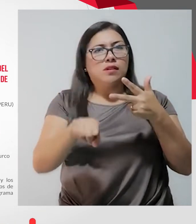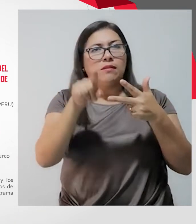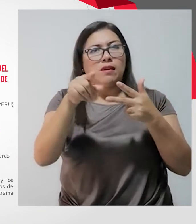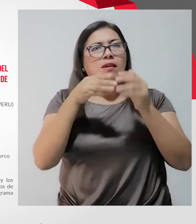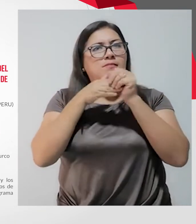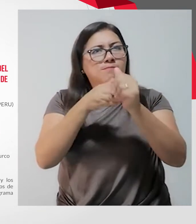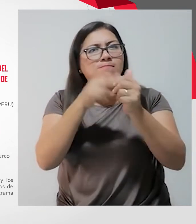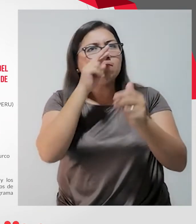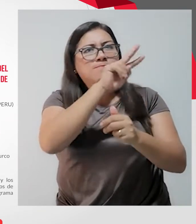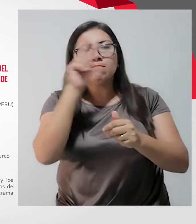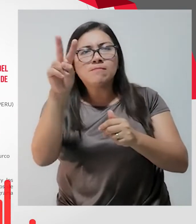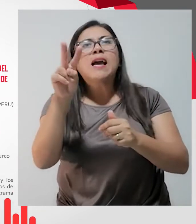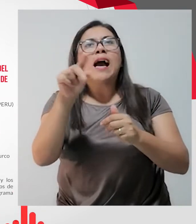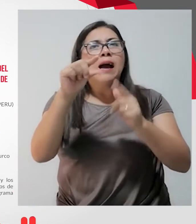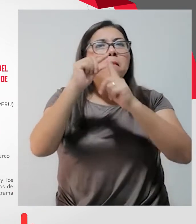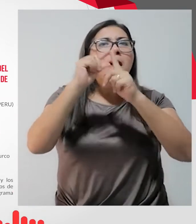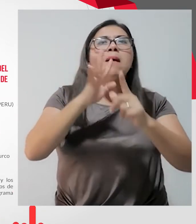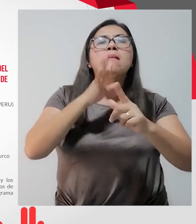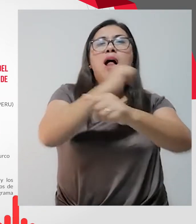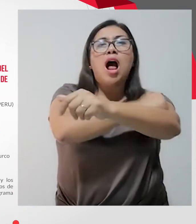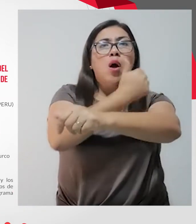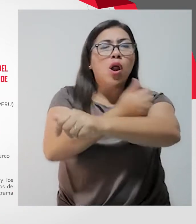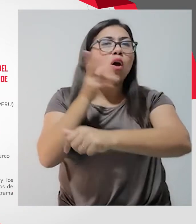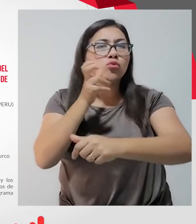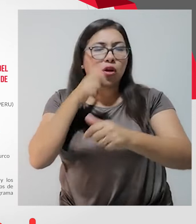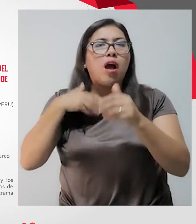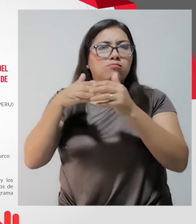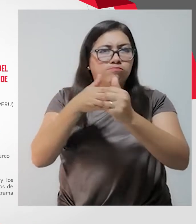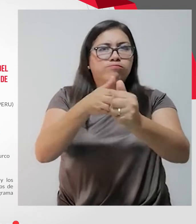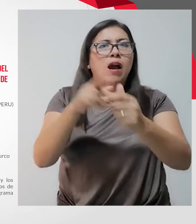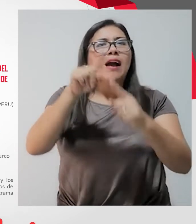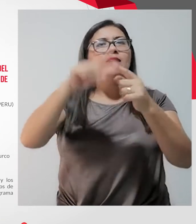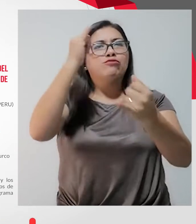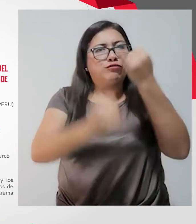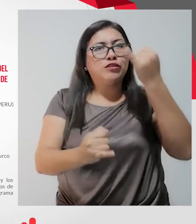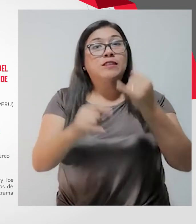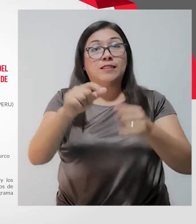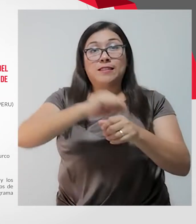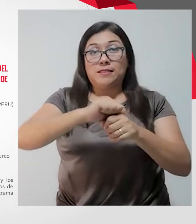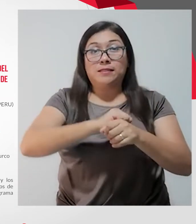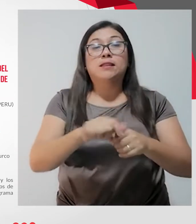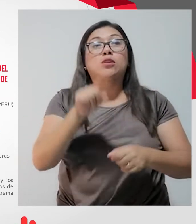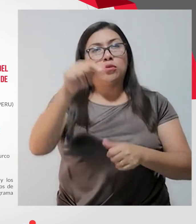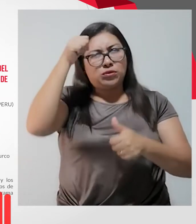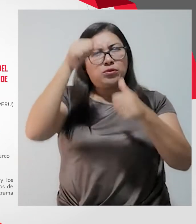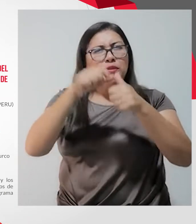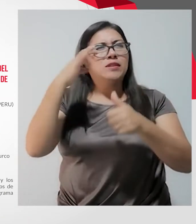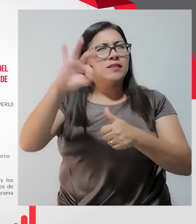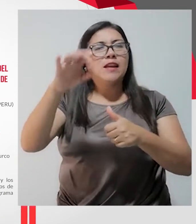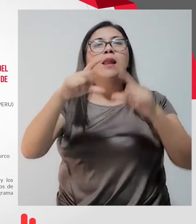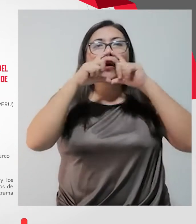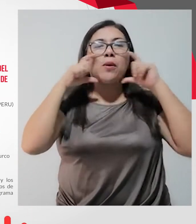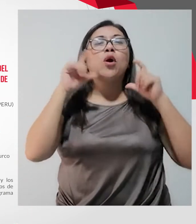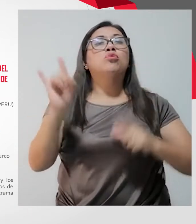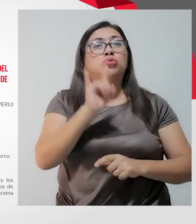Sigue las indicaciones de la autoridad hasta el fin del ejercicio. Recuerde en todo momento utilizar la